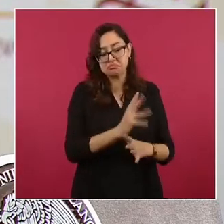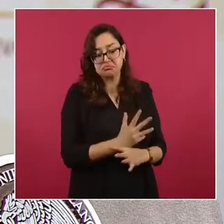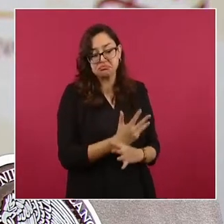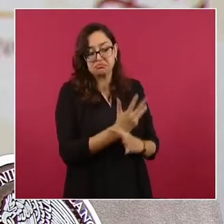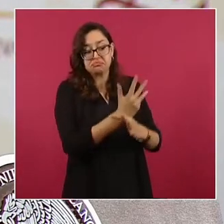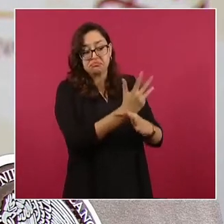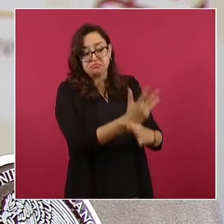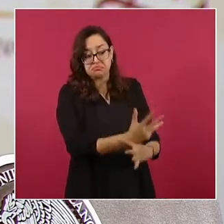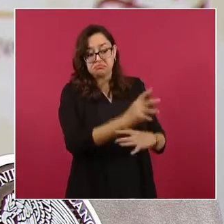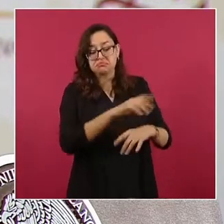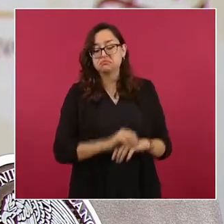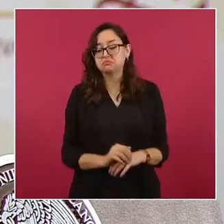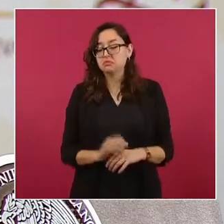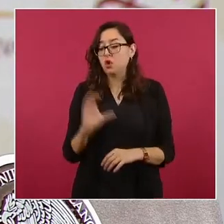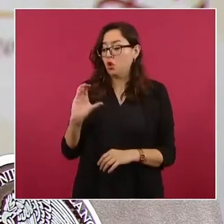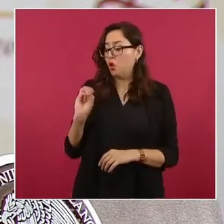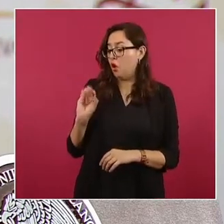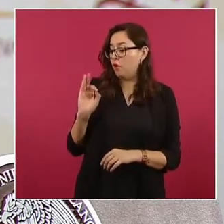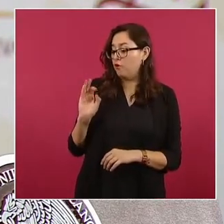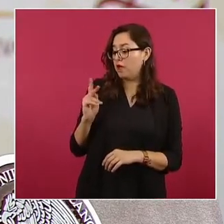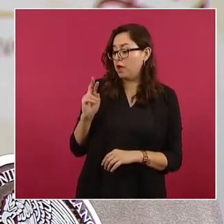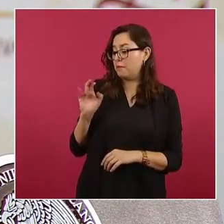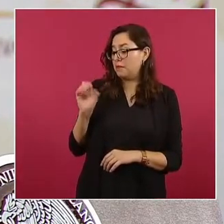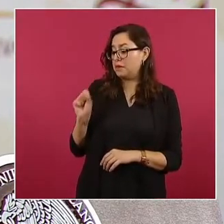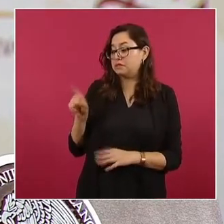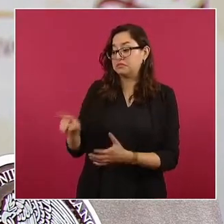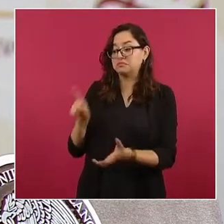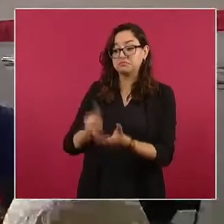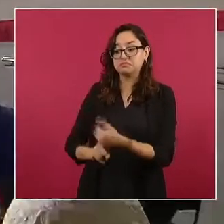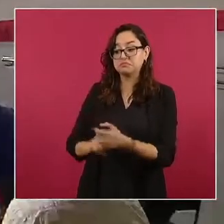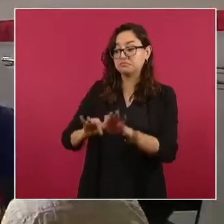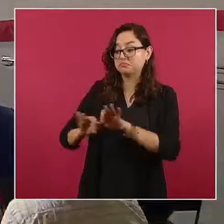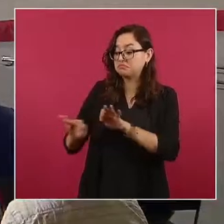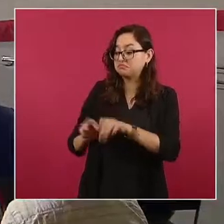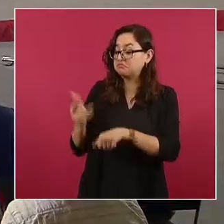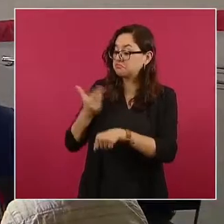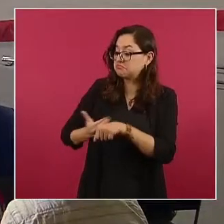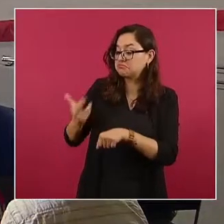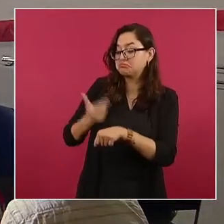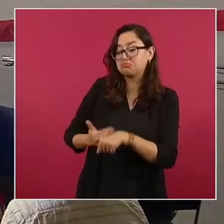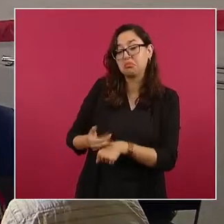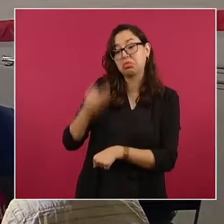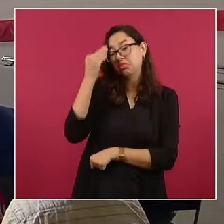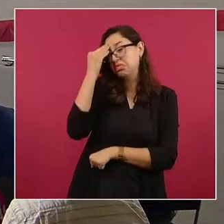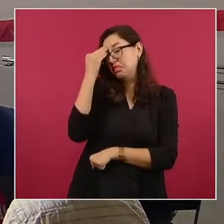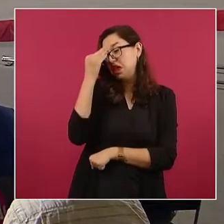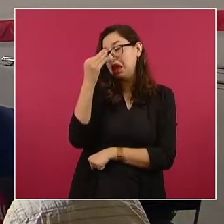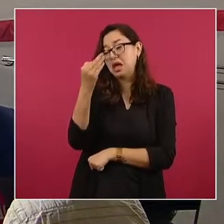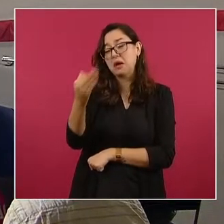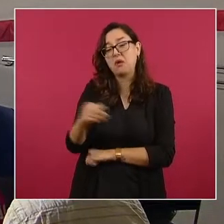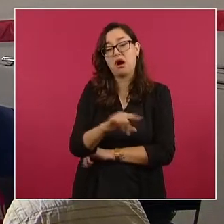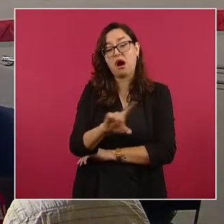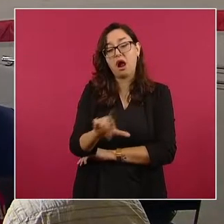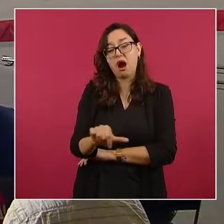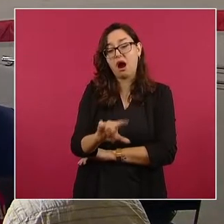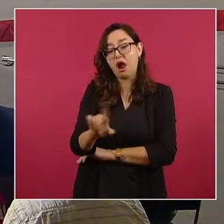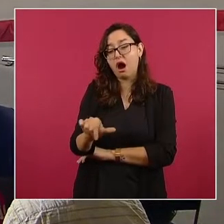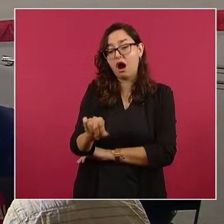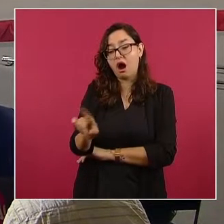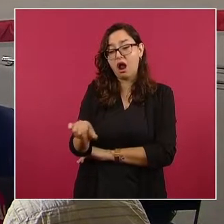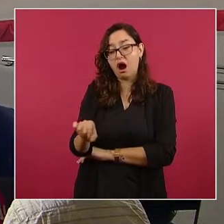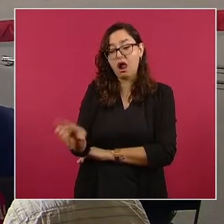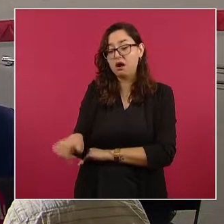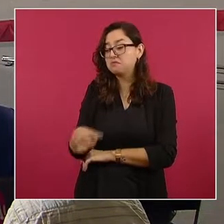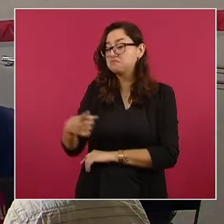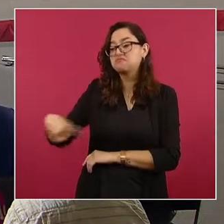la Protección contra Riesgos Sanitarios, que existe una parálisis en la atención de trámites y que se ha superado la